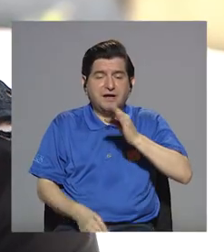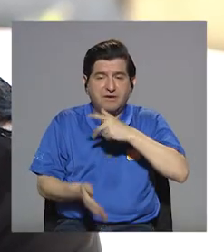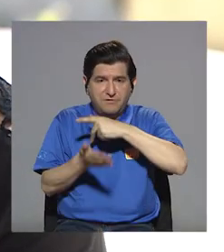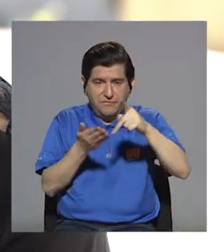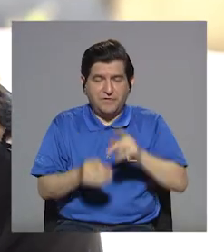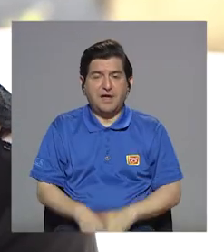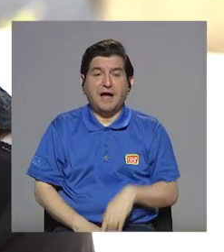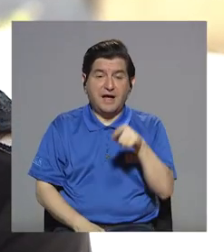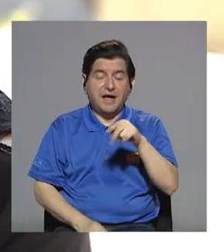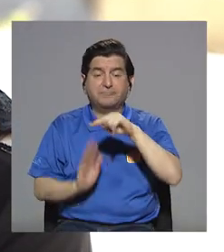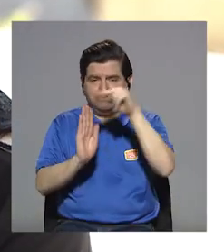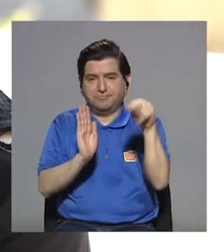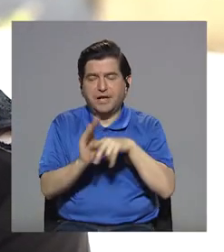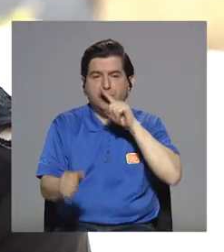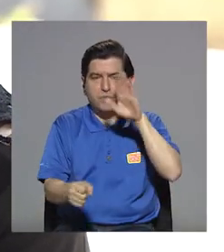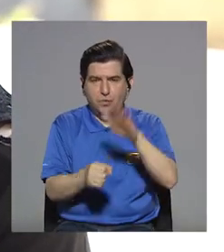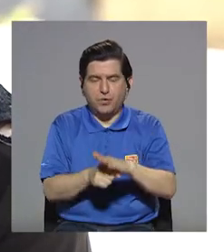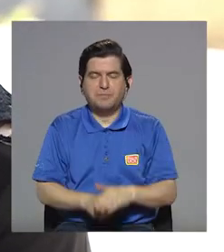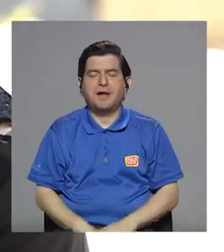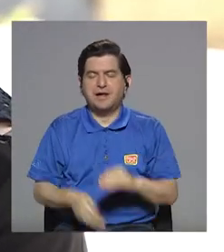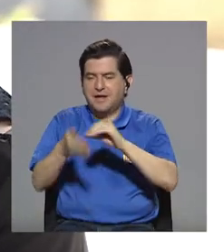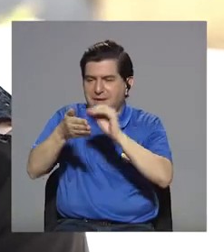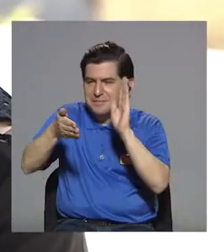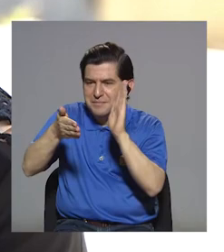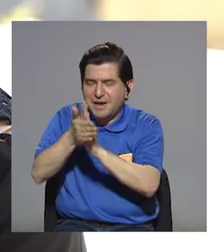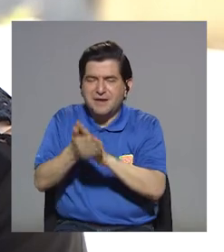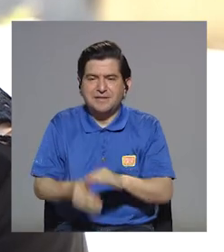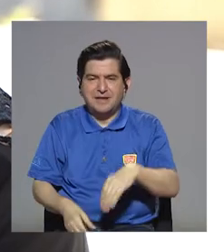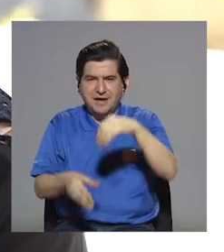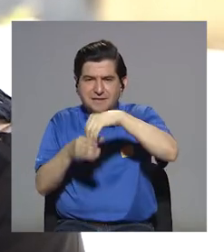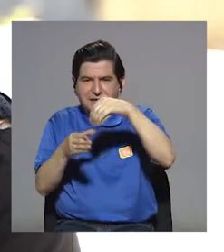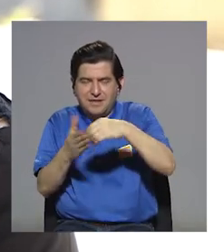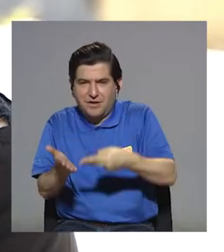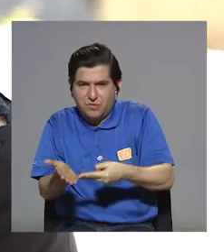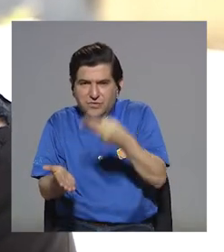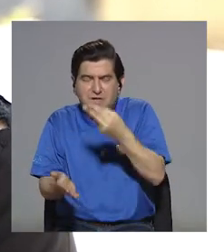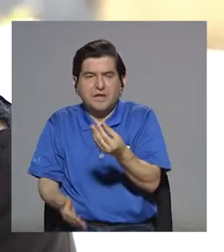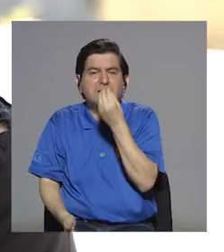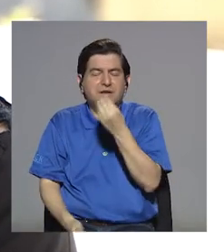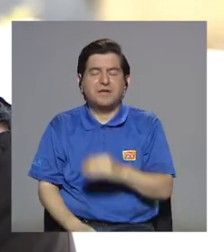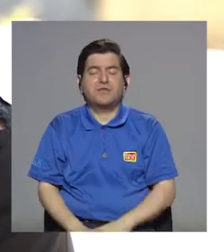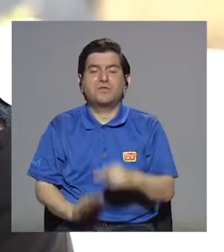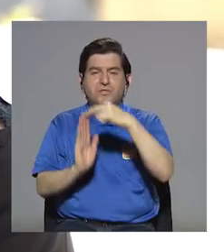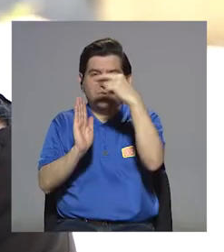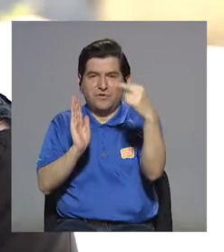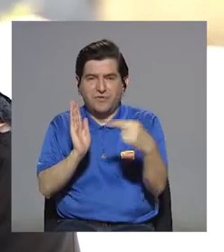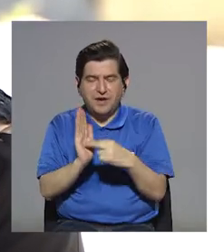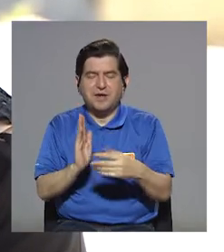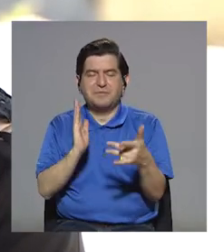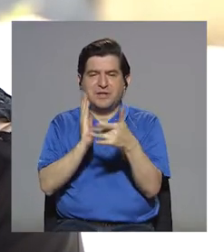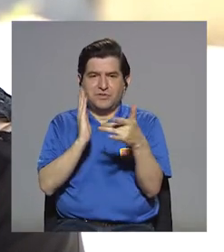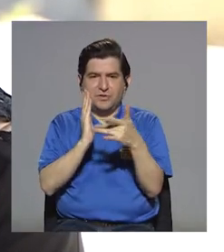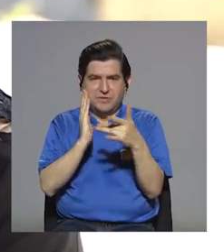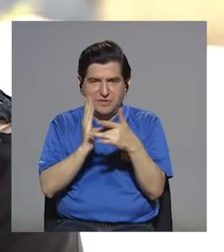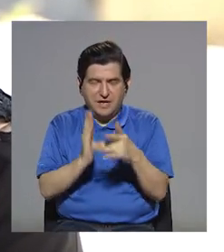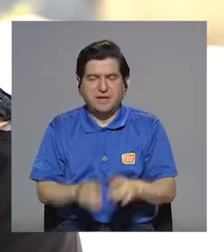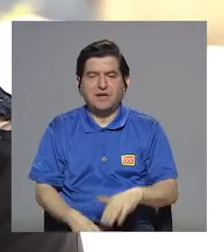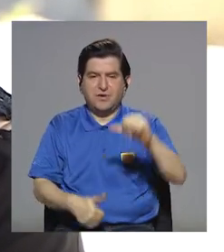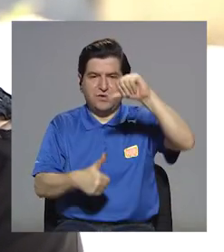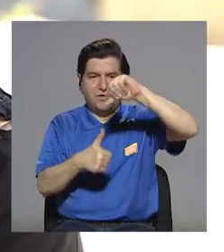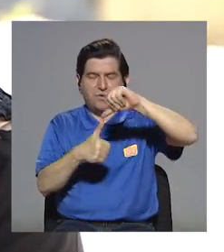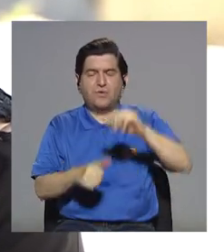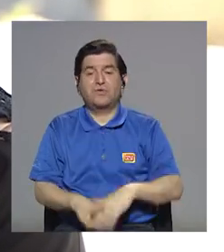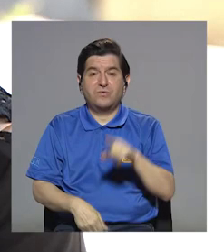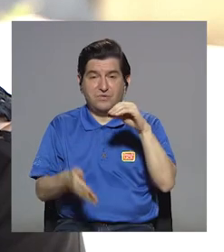Para hacer el etiquetado nutricional, en el caso de Costa Rica nos basamos en el reglamento técnico centroamericano de etiquetado nutricional.